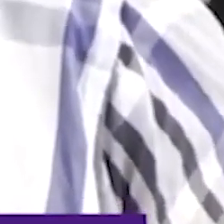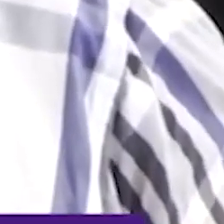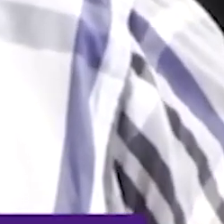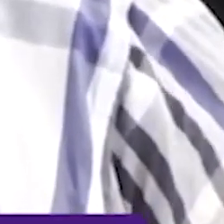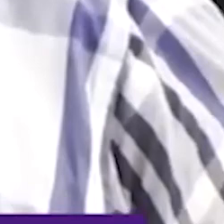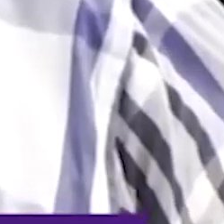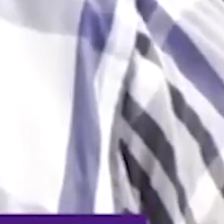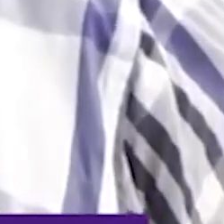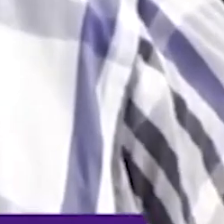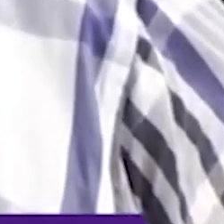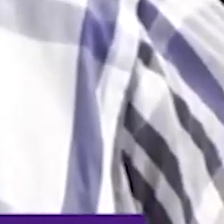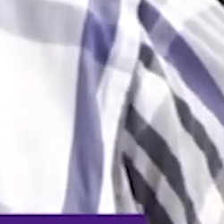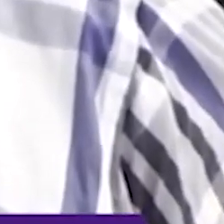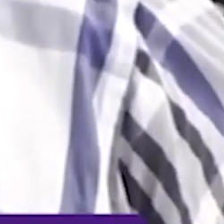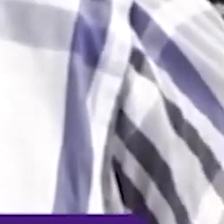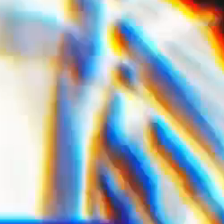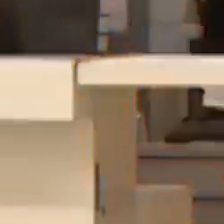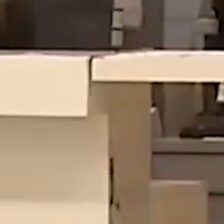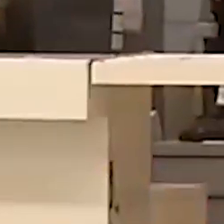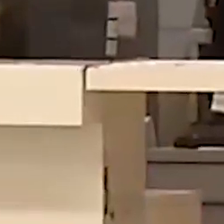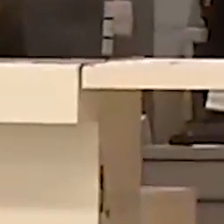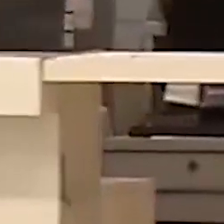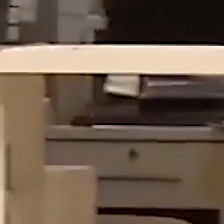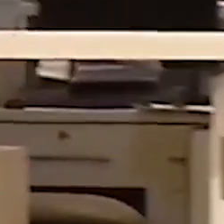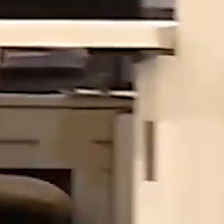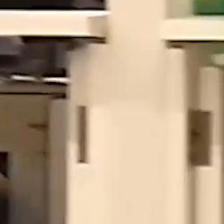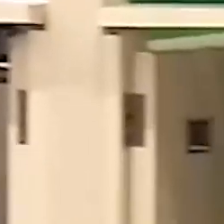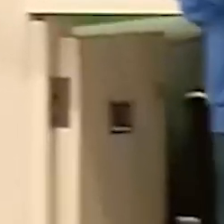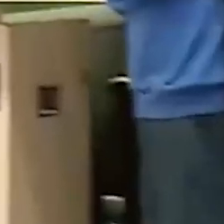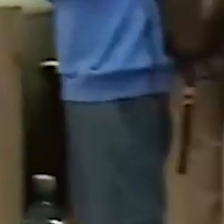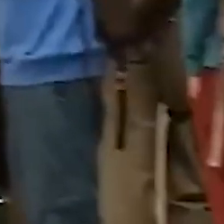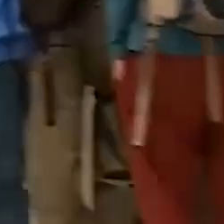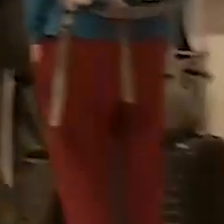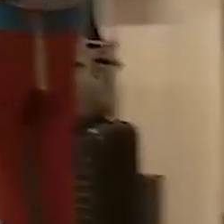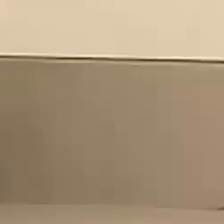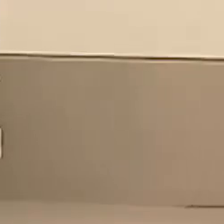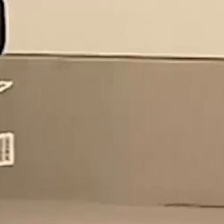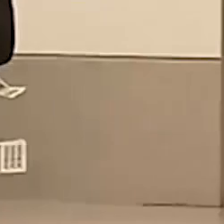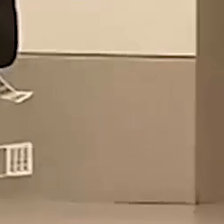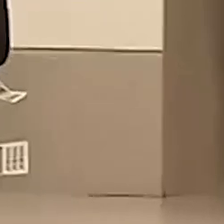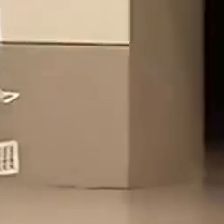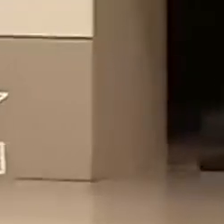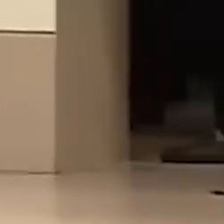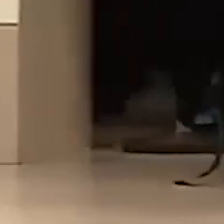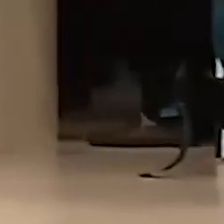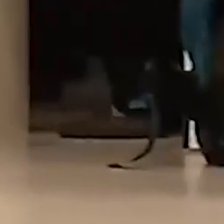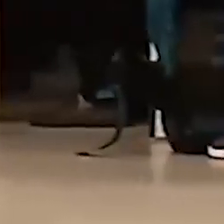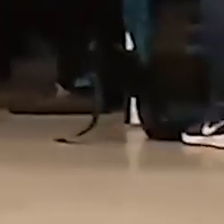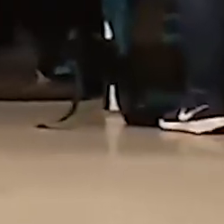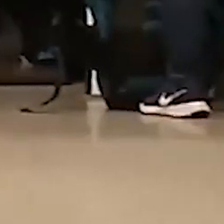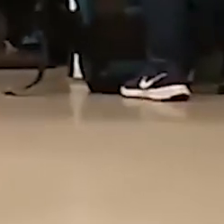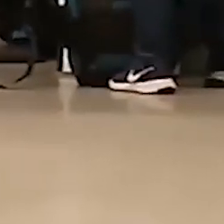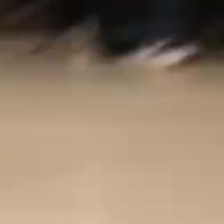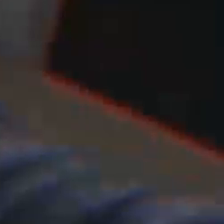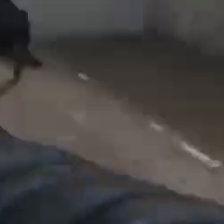situación que tenían los establecimientos cerrados. Este lunes Uruguay celebró el primer día de apertura de fronteras para turistas